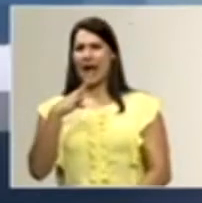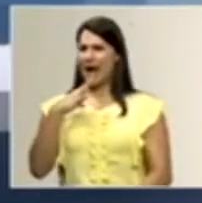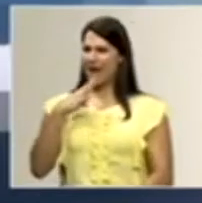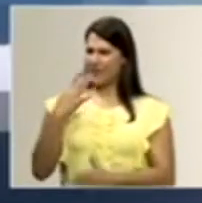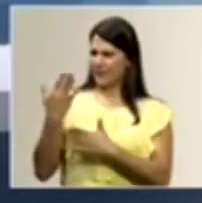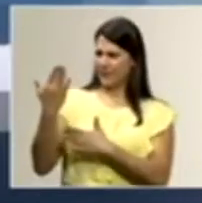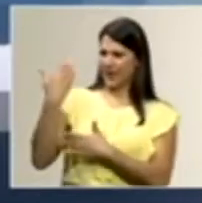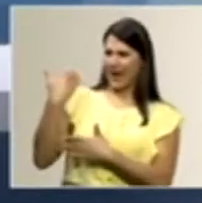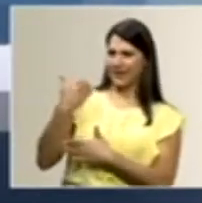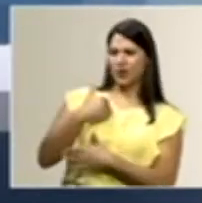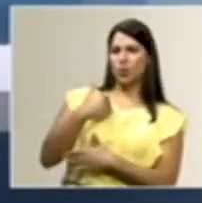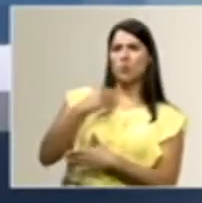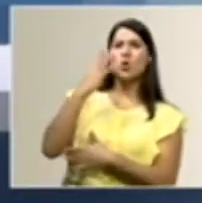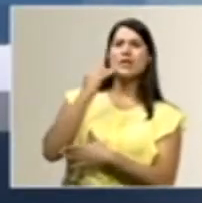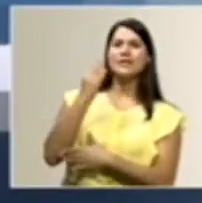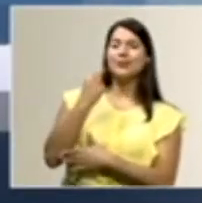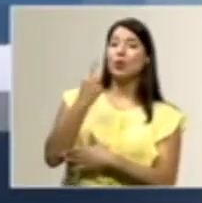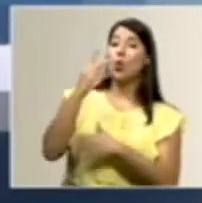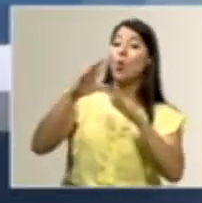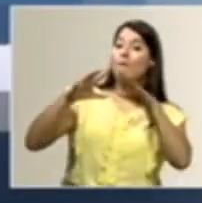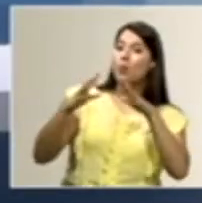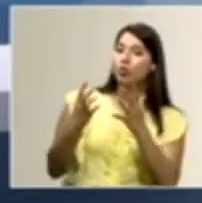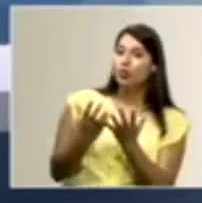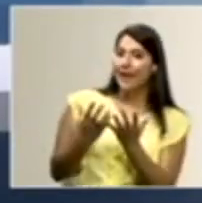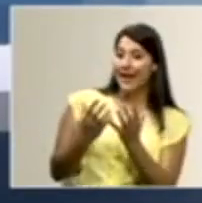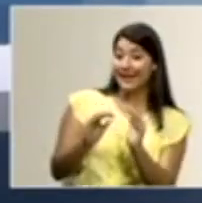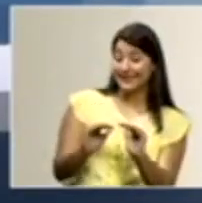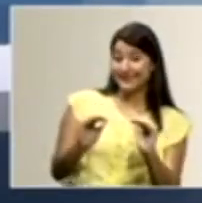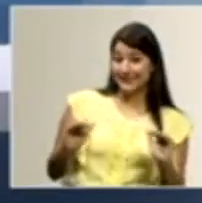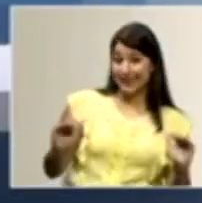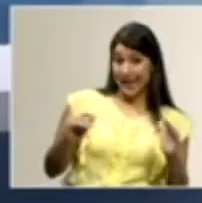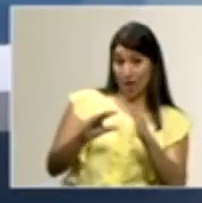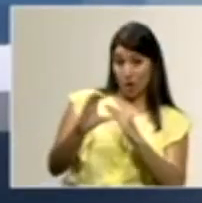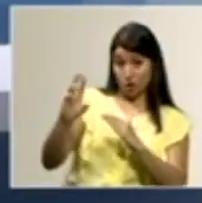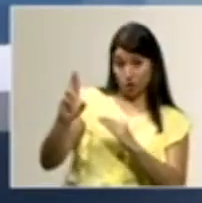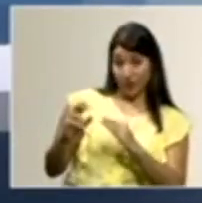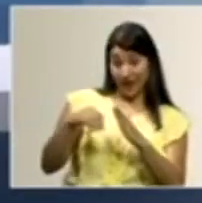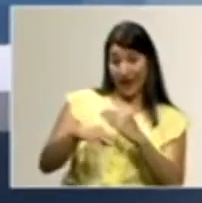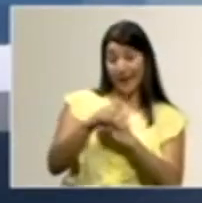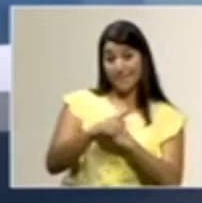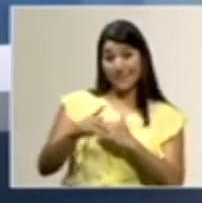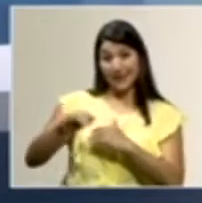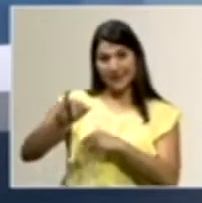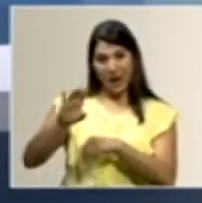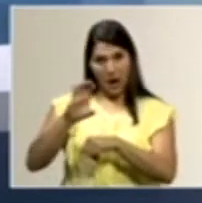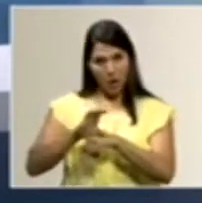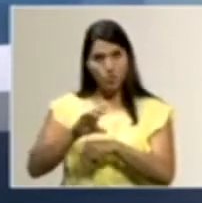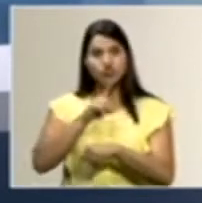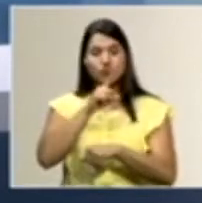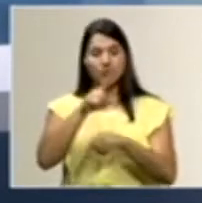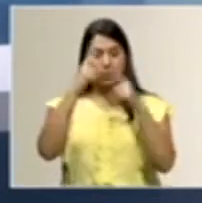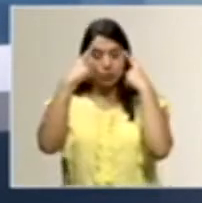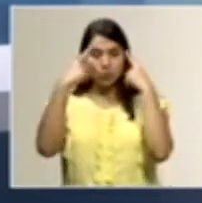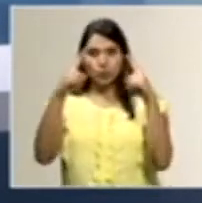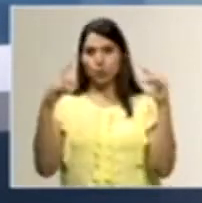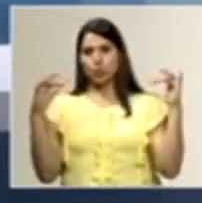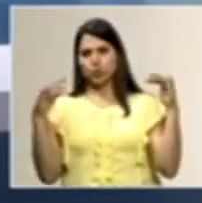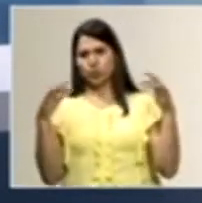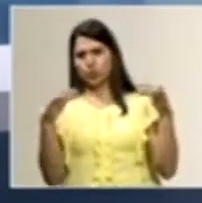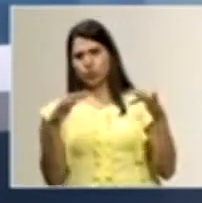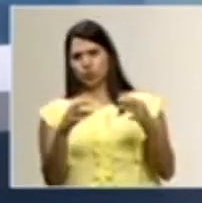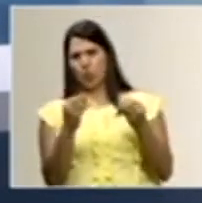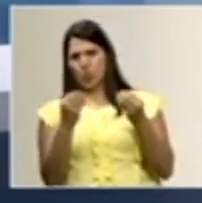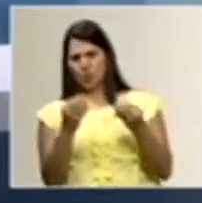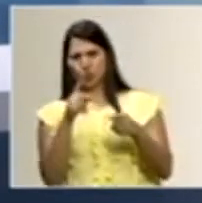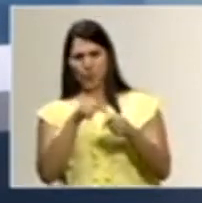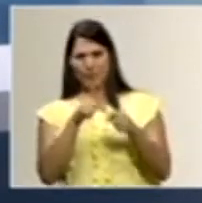la experiencia de un mundial ICA Junior aquí en Costa Rica, en Playa Jacó, y fue un éxito, ¿verdad?, la convocatoria que tuvo